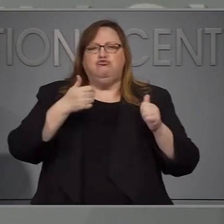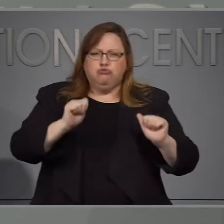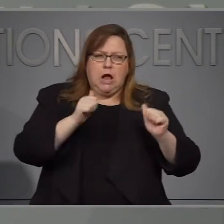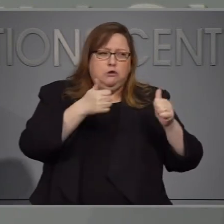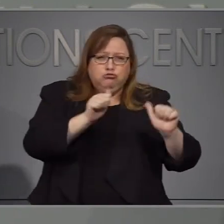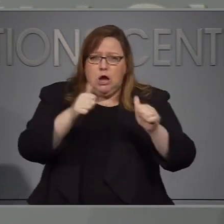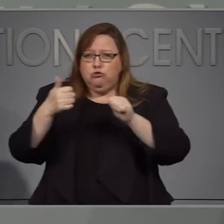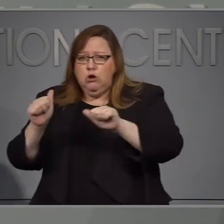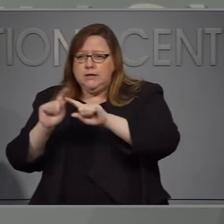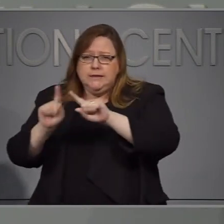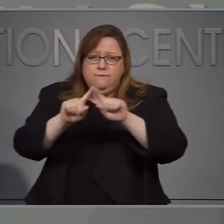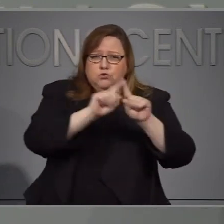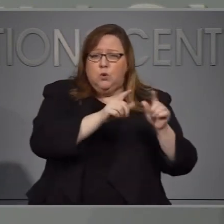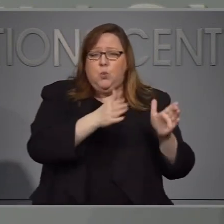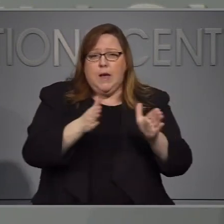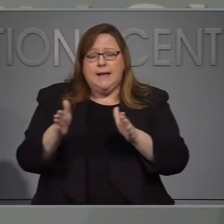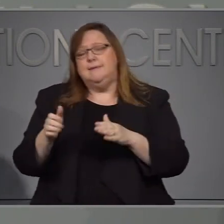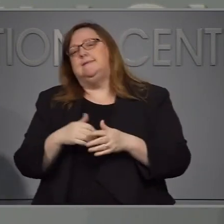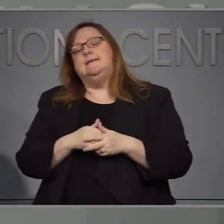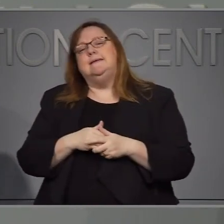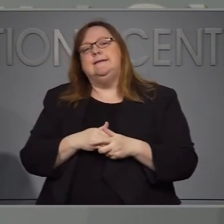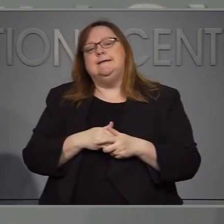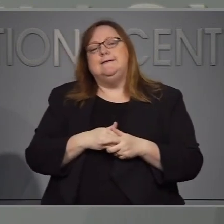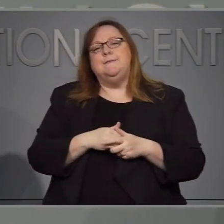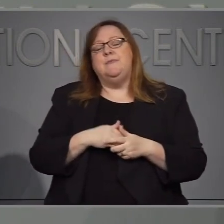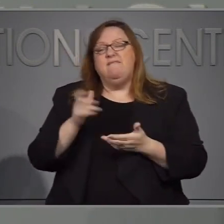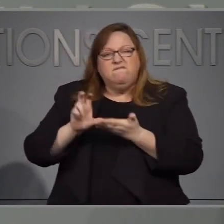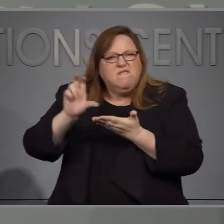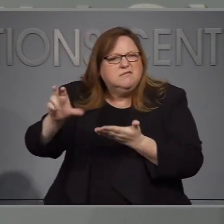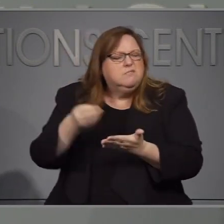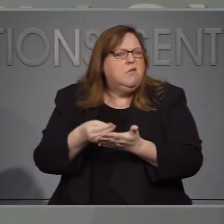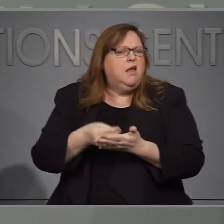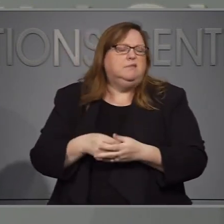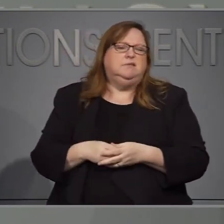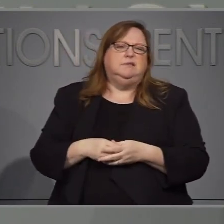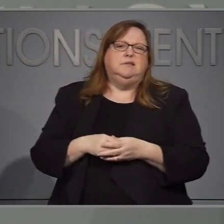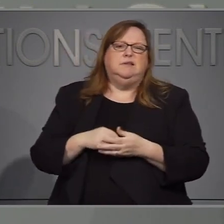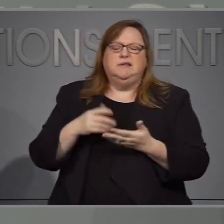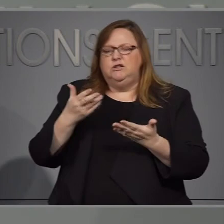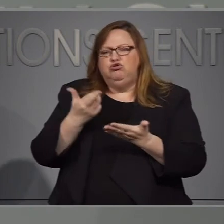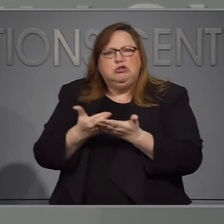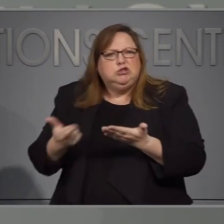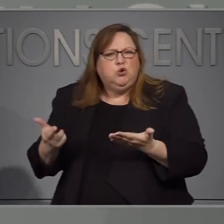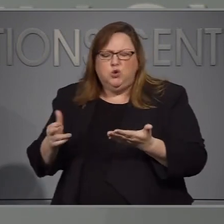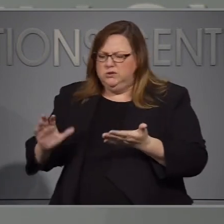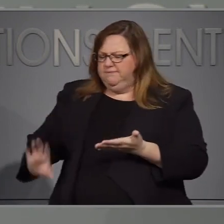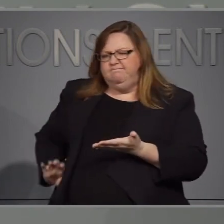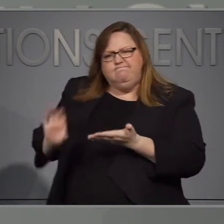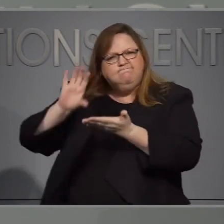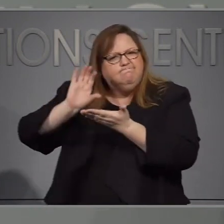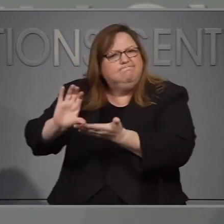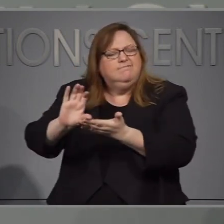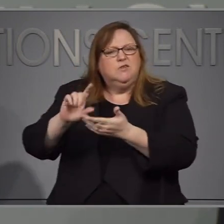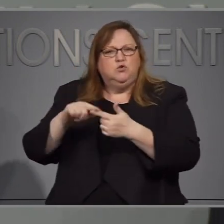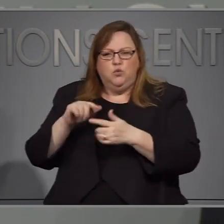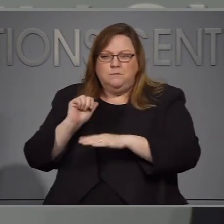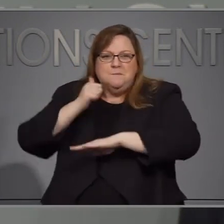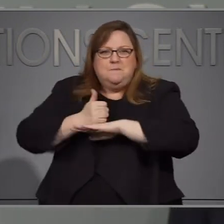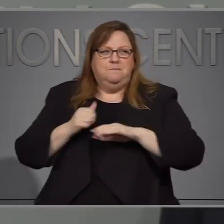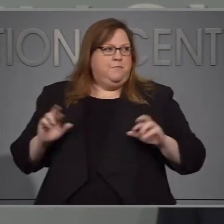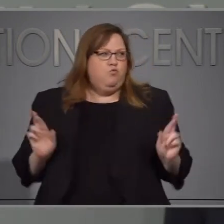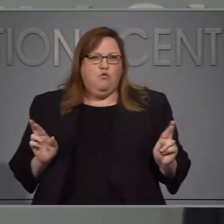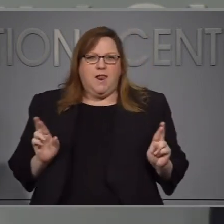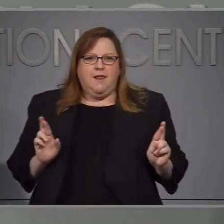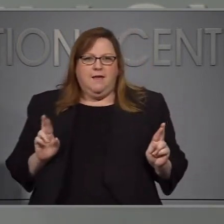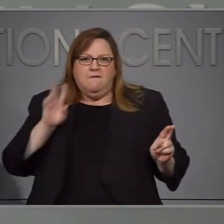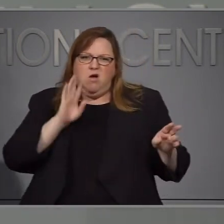se han comprometido algunas de estas plataformas más grandes han invertido recursos al implementar estas plataformas ahora